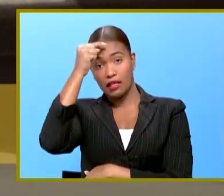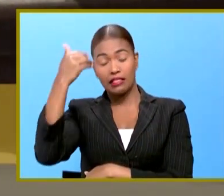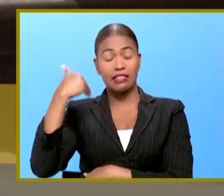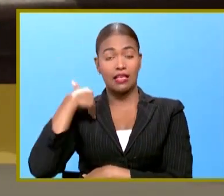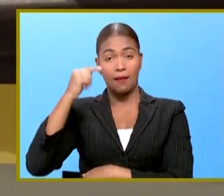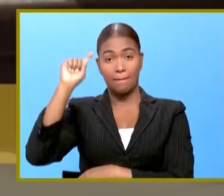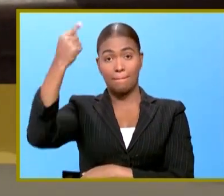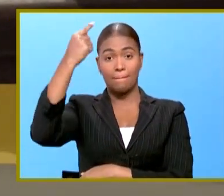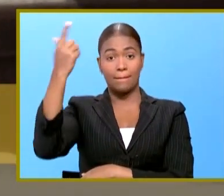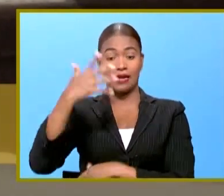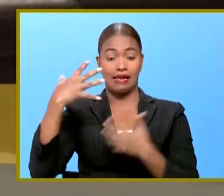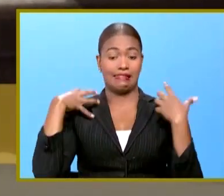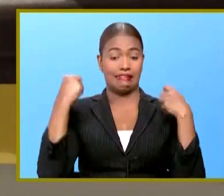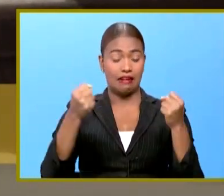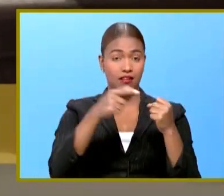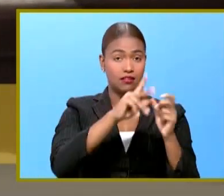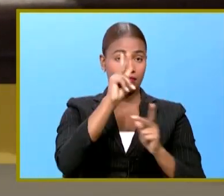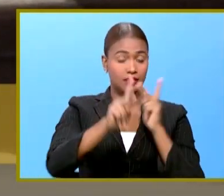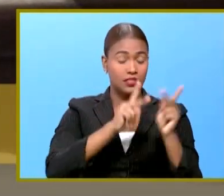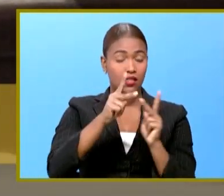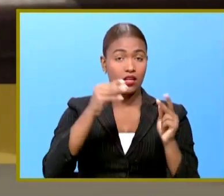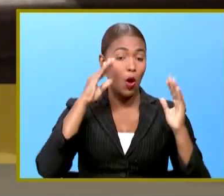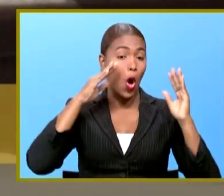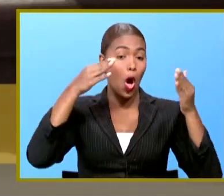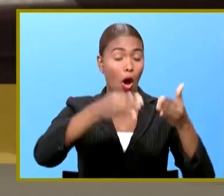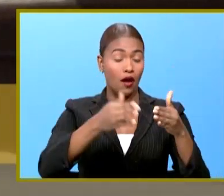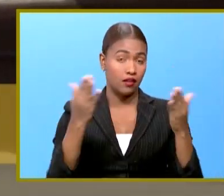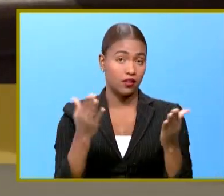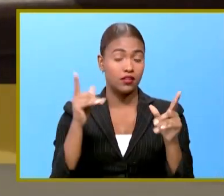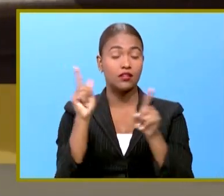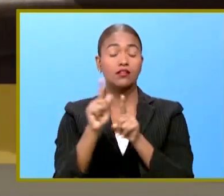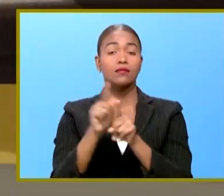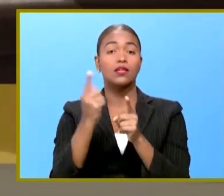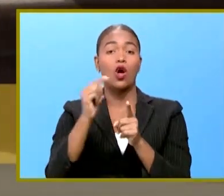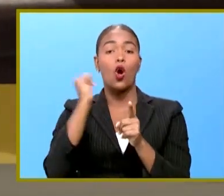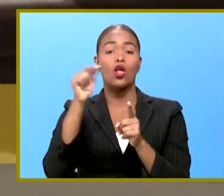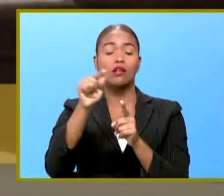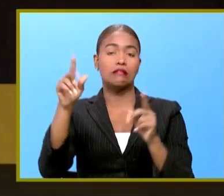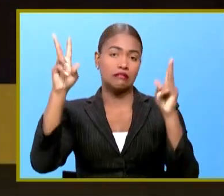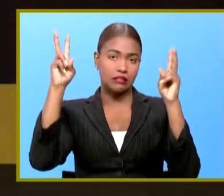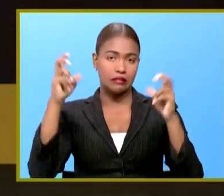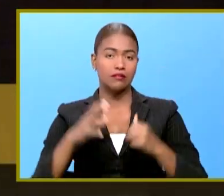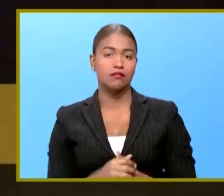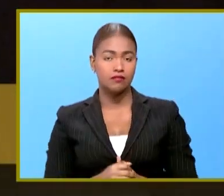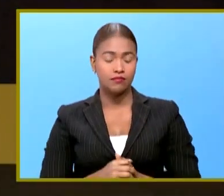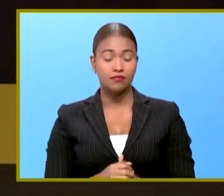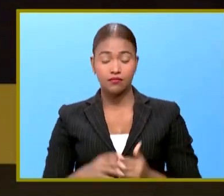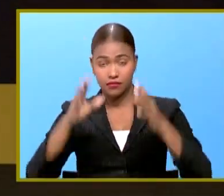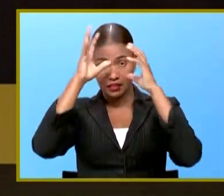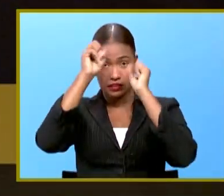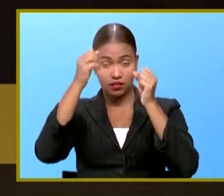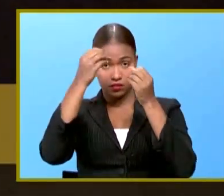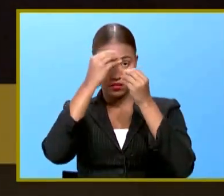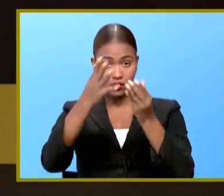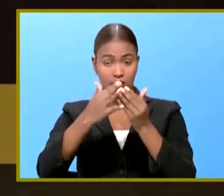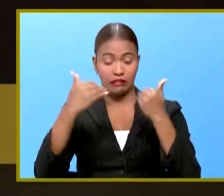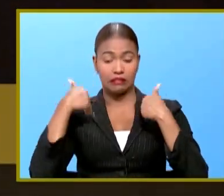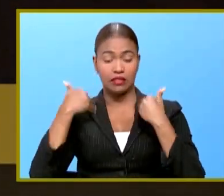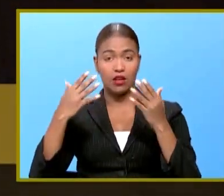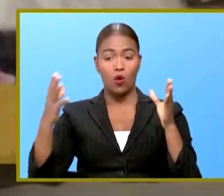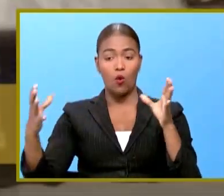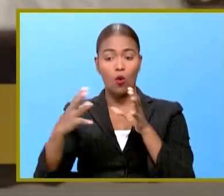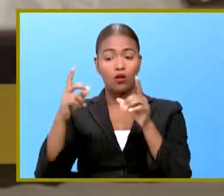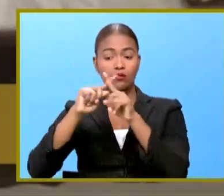primero la salud como su objetivo y otros aspectos. El presidente informó que hay un